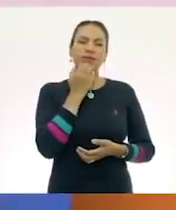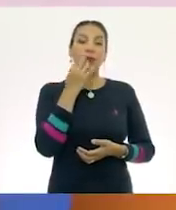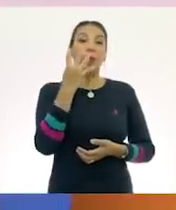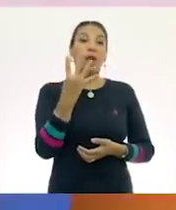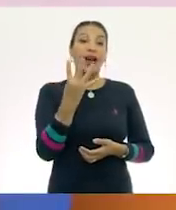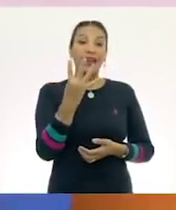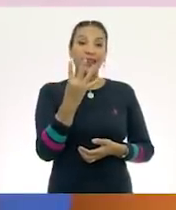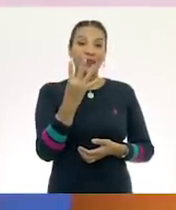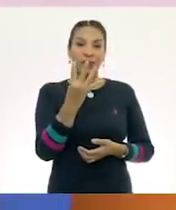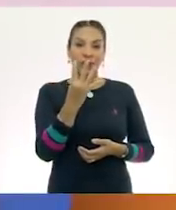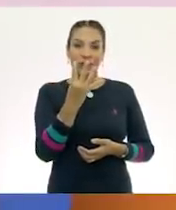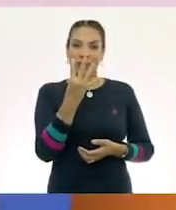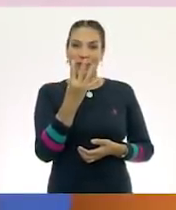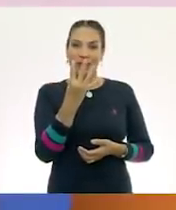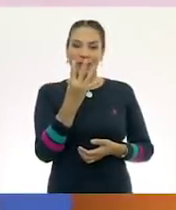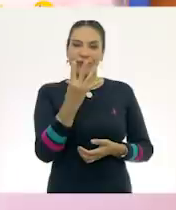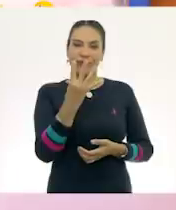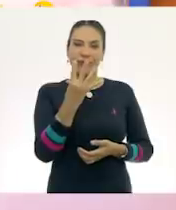¡Cuatro! ¡Cuatro!